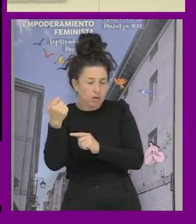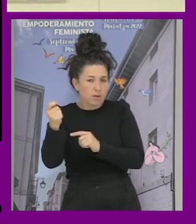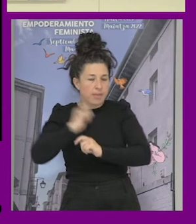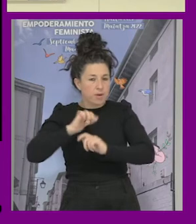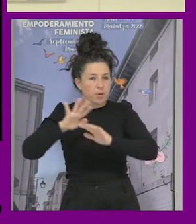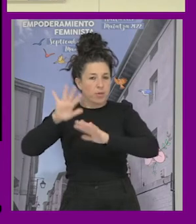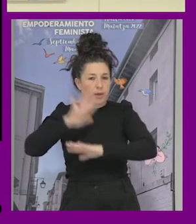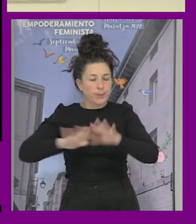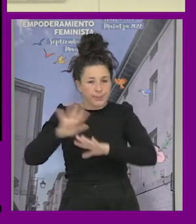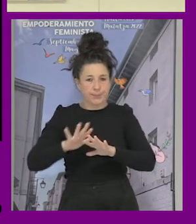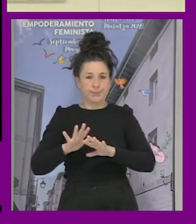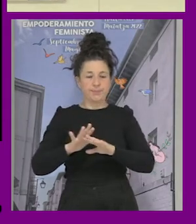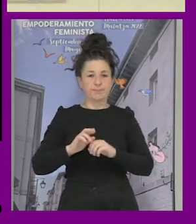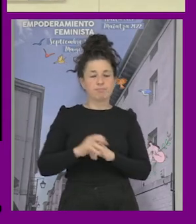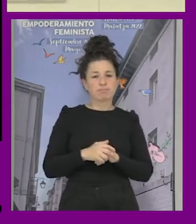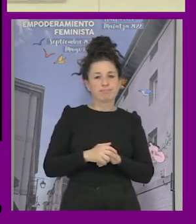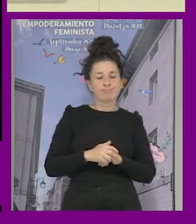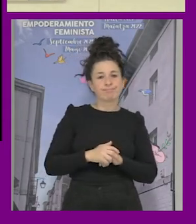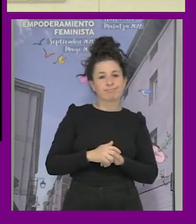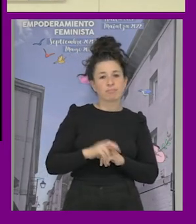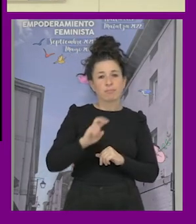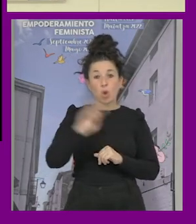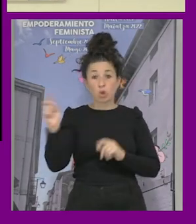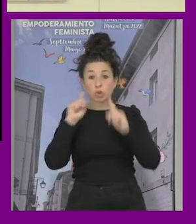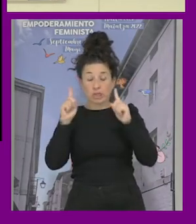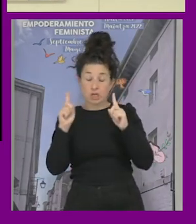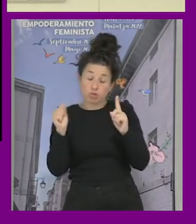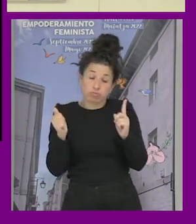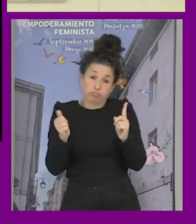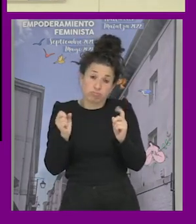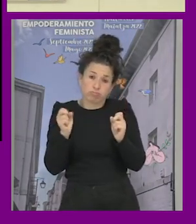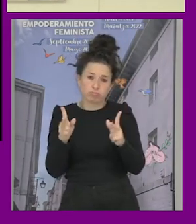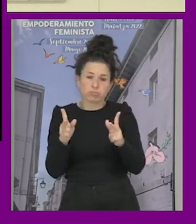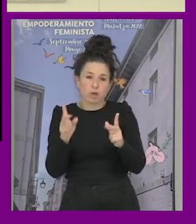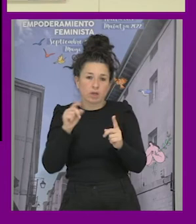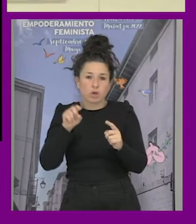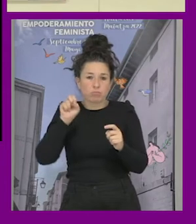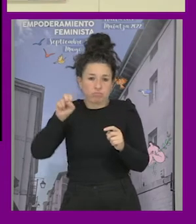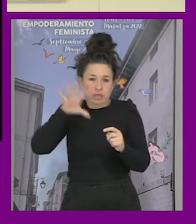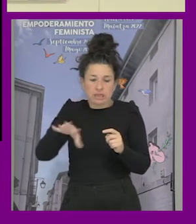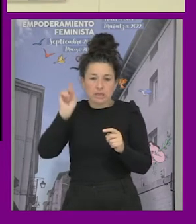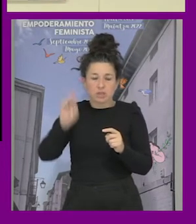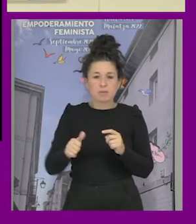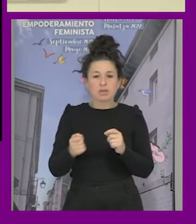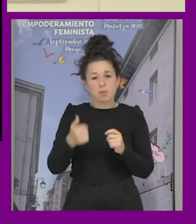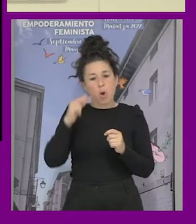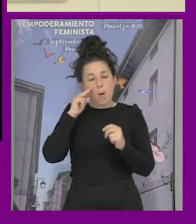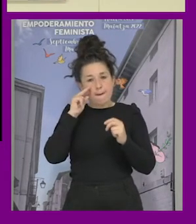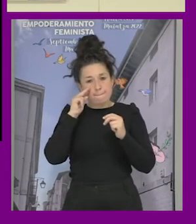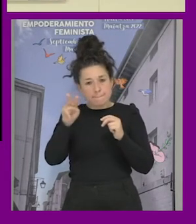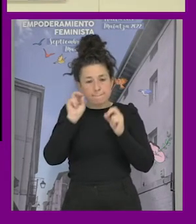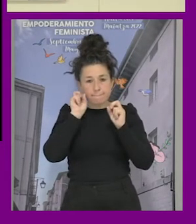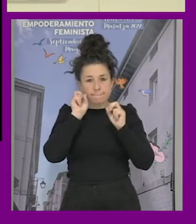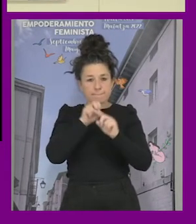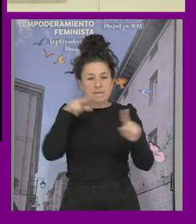en otros casos que me parecen también muy razonables era como ok me parece bien ampliar las perspectivas pero también